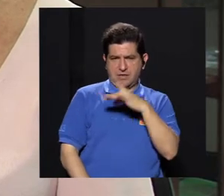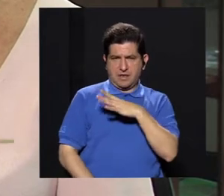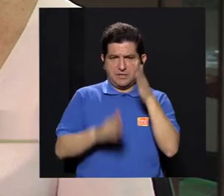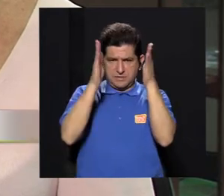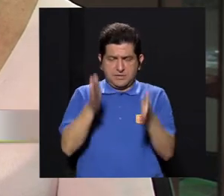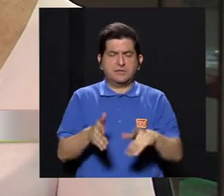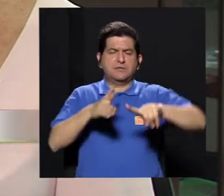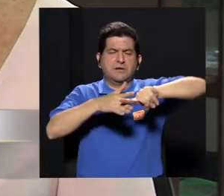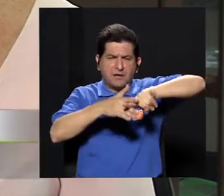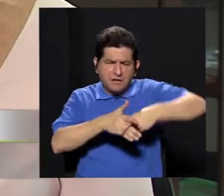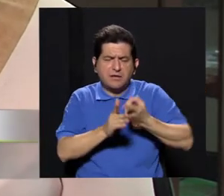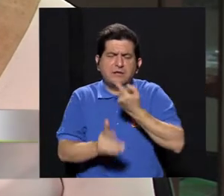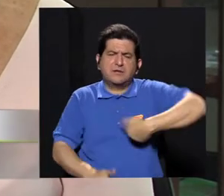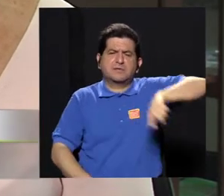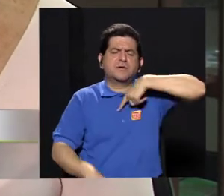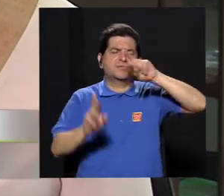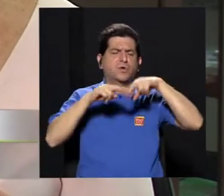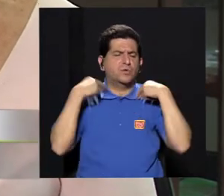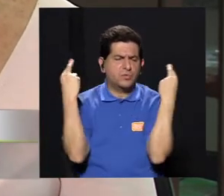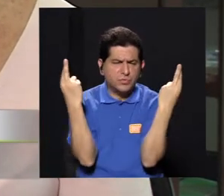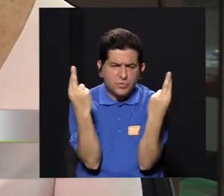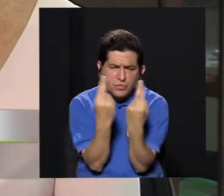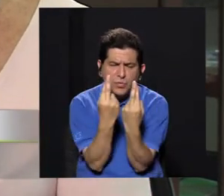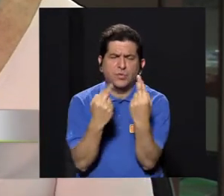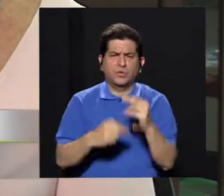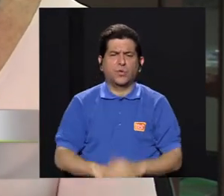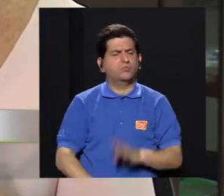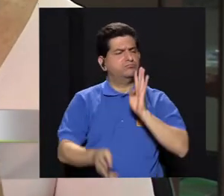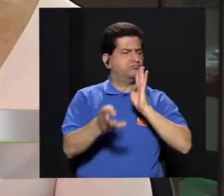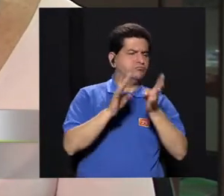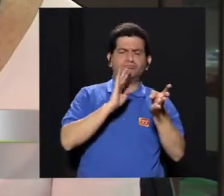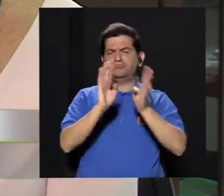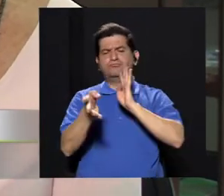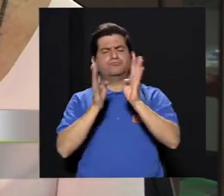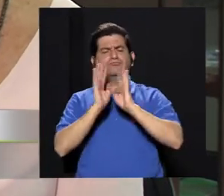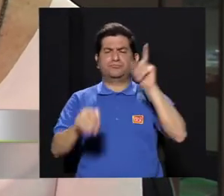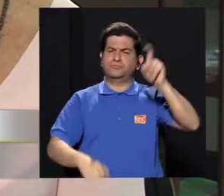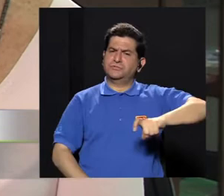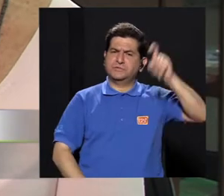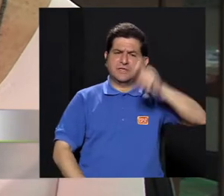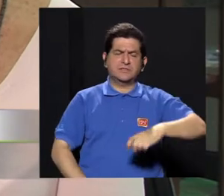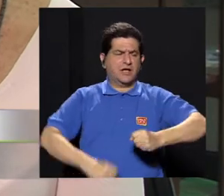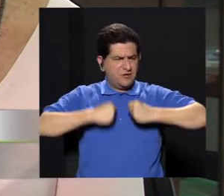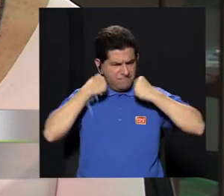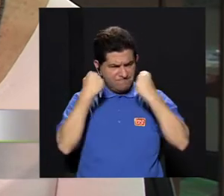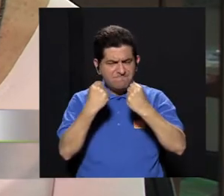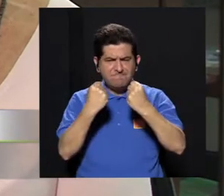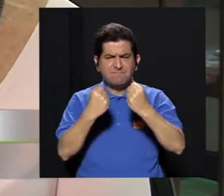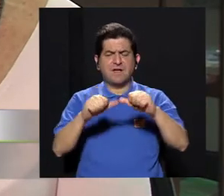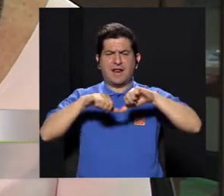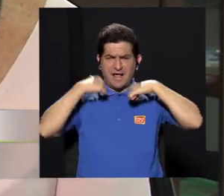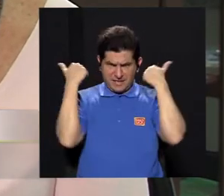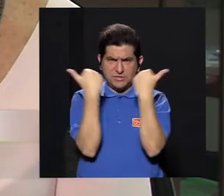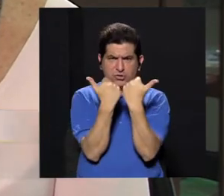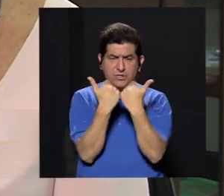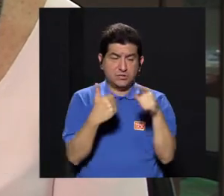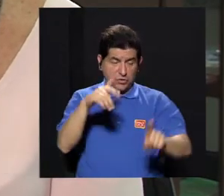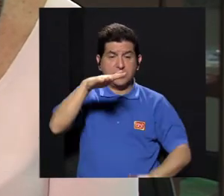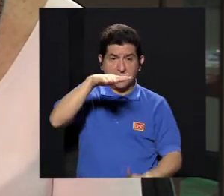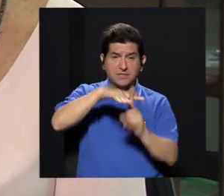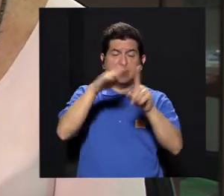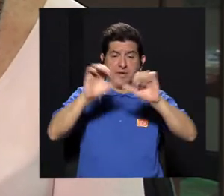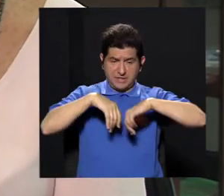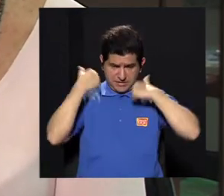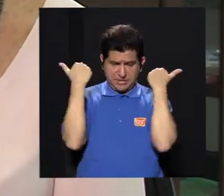chilena y así fue como nos comenzamos a reunir y a hablar sobre la necesidad de fortalecer la asociación,